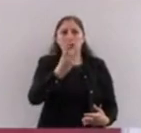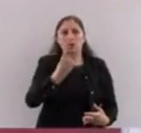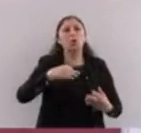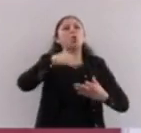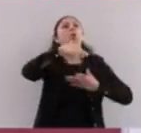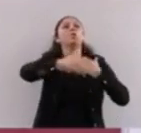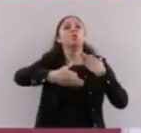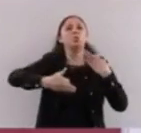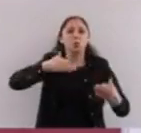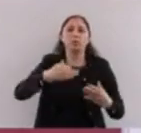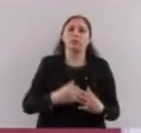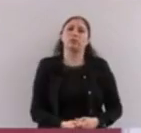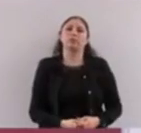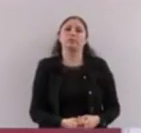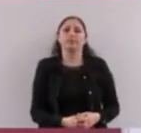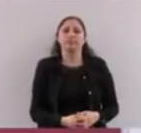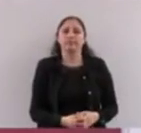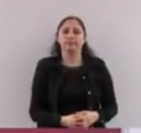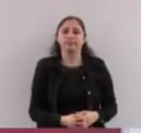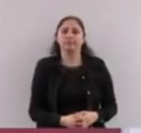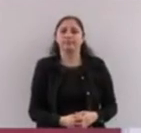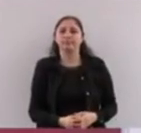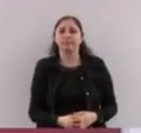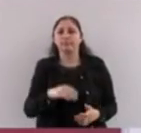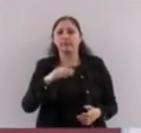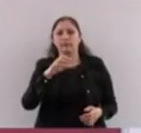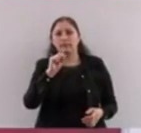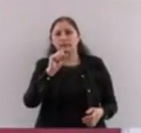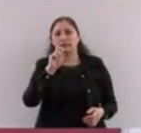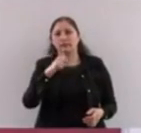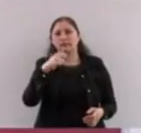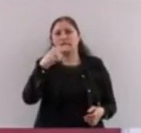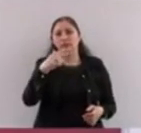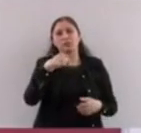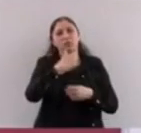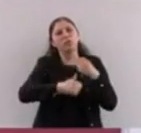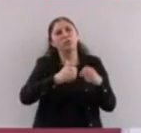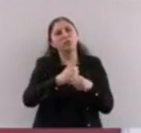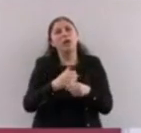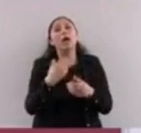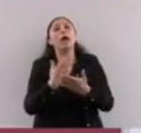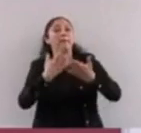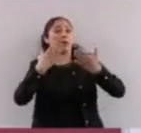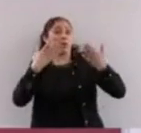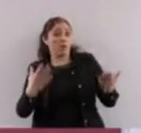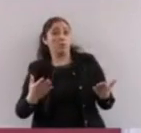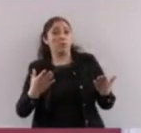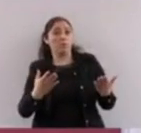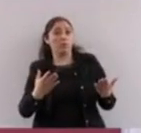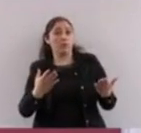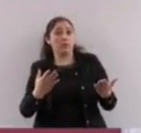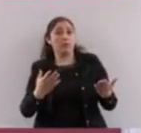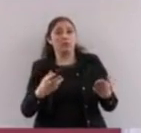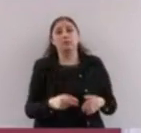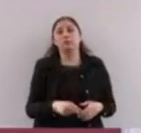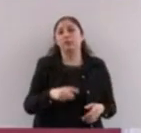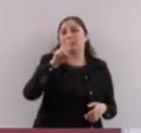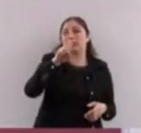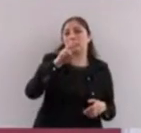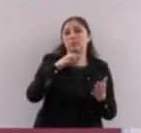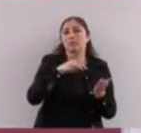todos, a los de 68 años. Pero pasó algunos años y llegamos al 2021